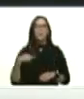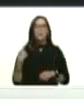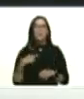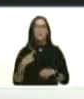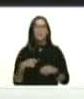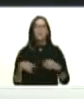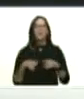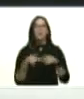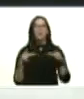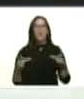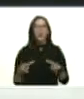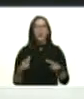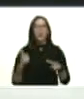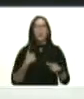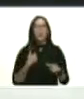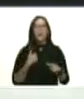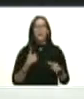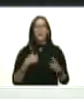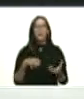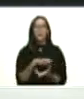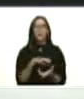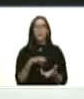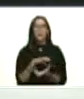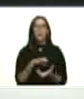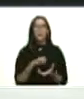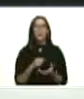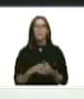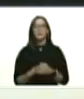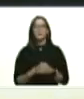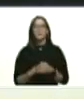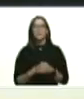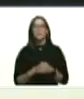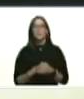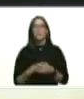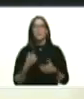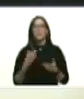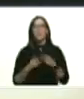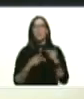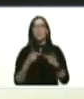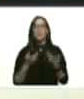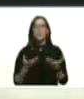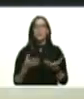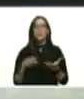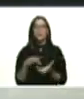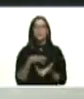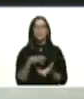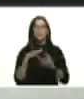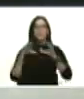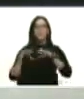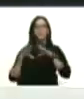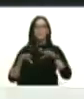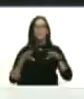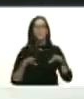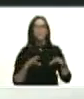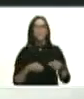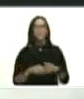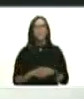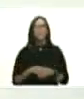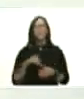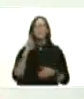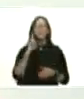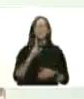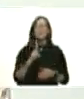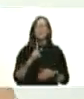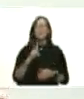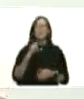de cualquier afectación que tengamos producto de las lluvias nosotros tenemos 137 quebradas la mitad la